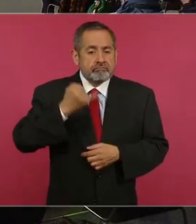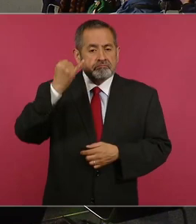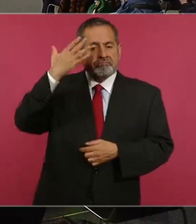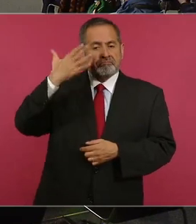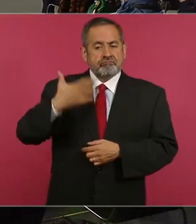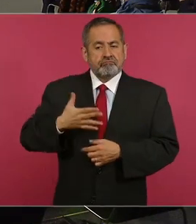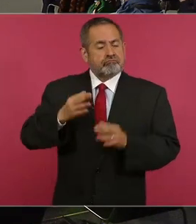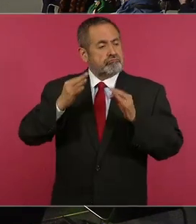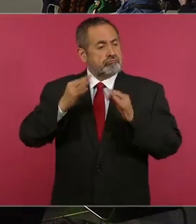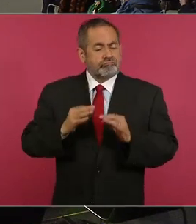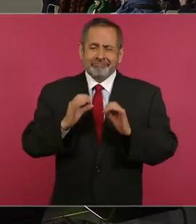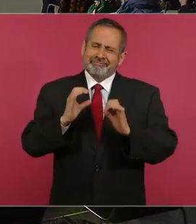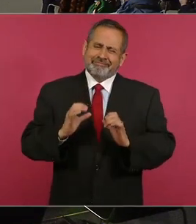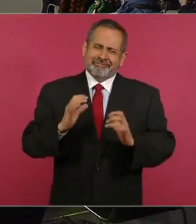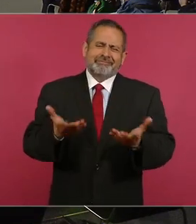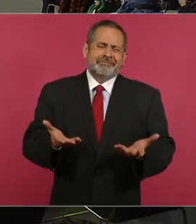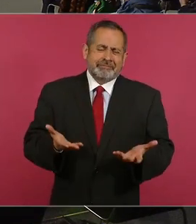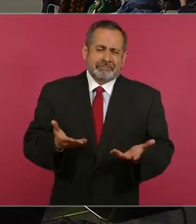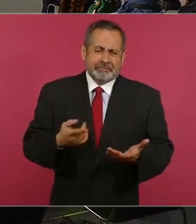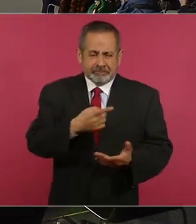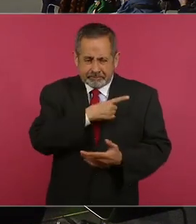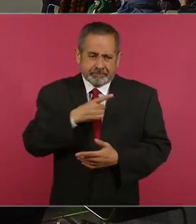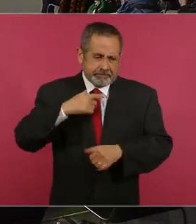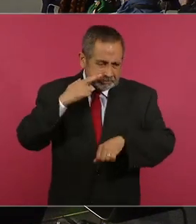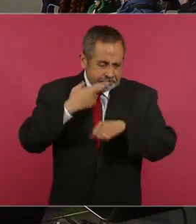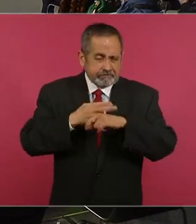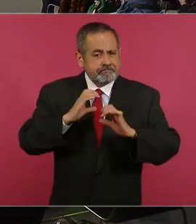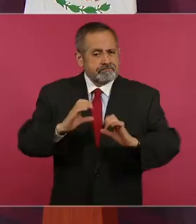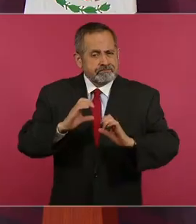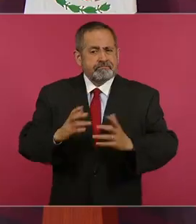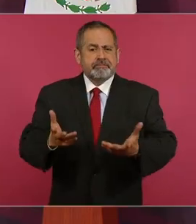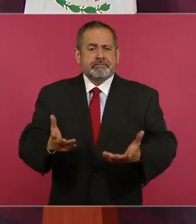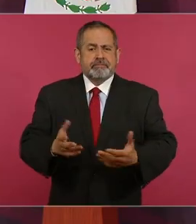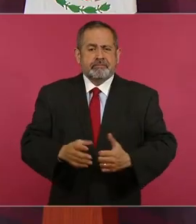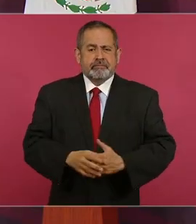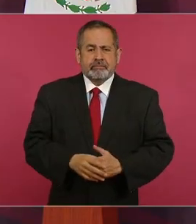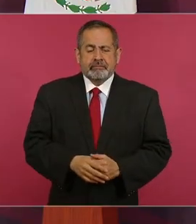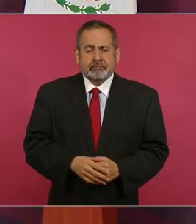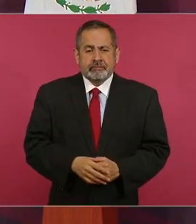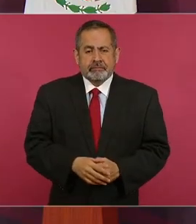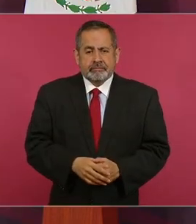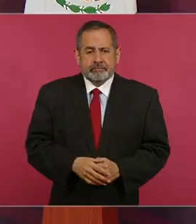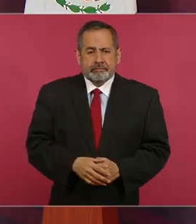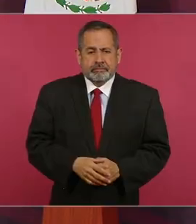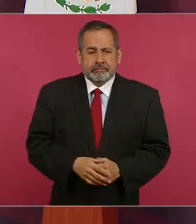de la institución de